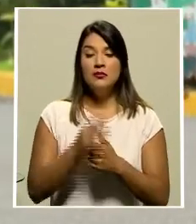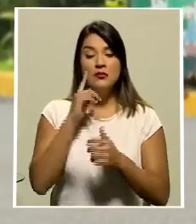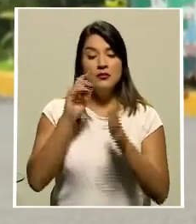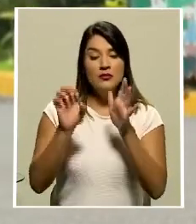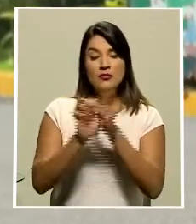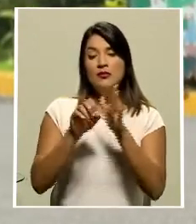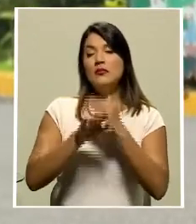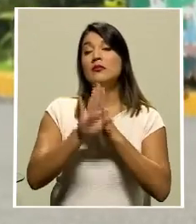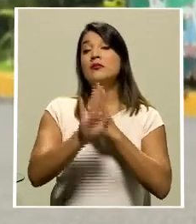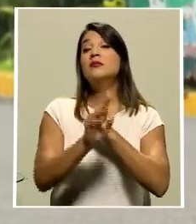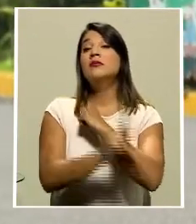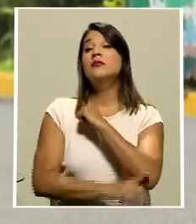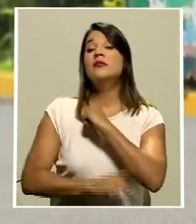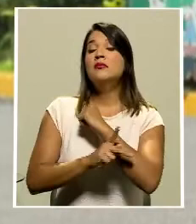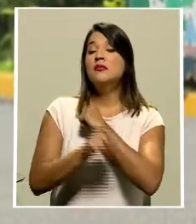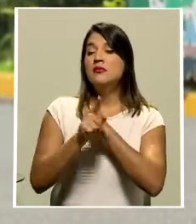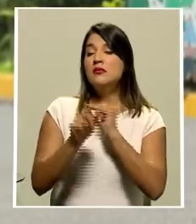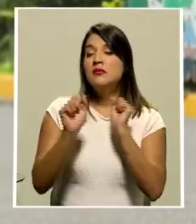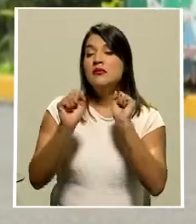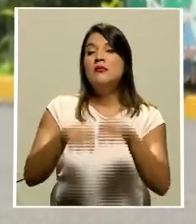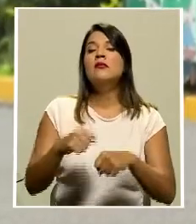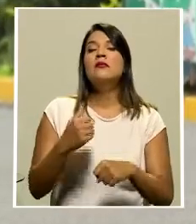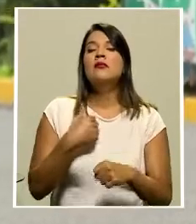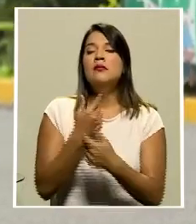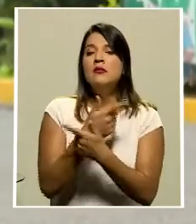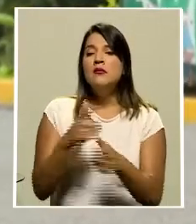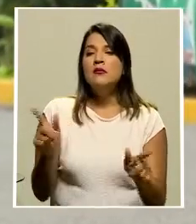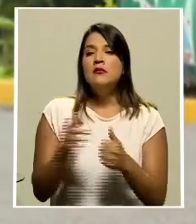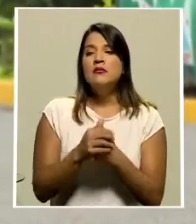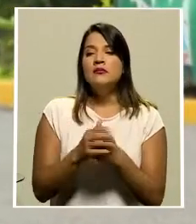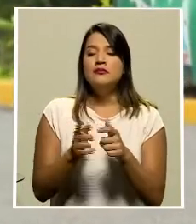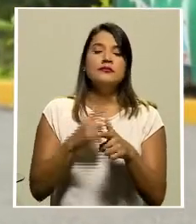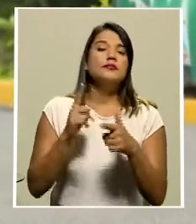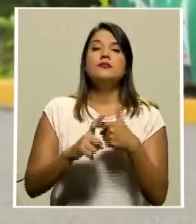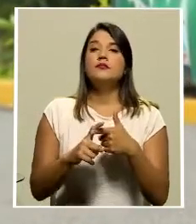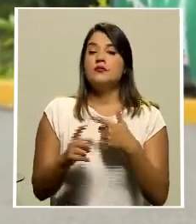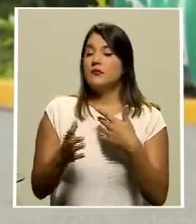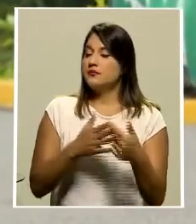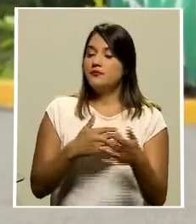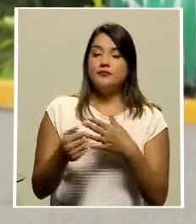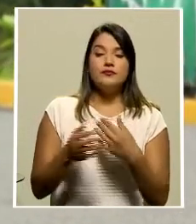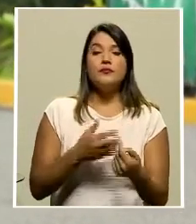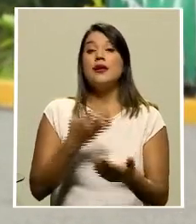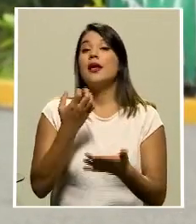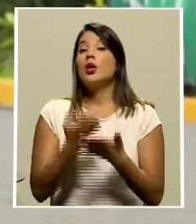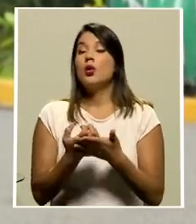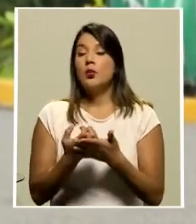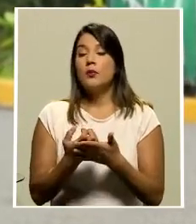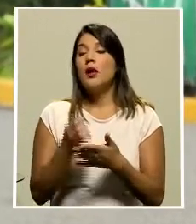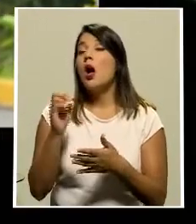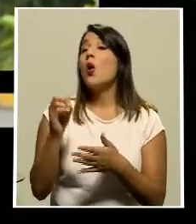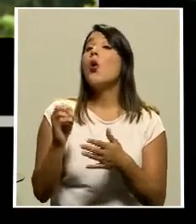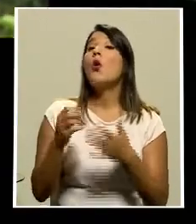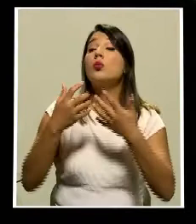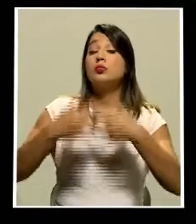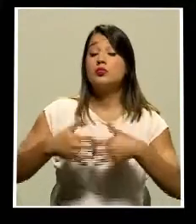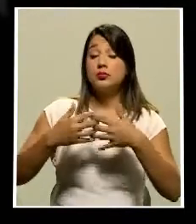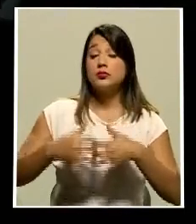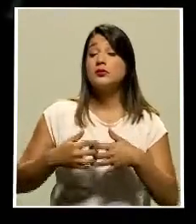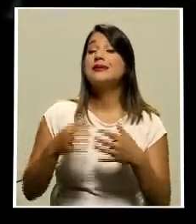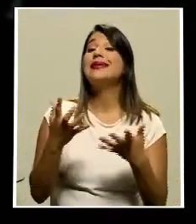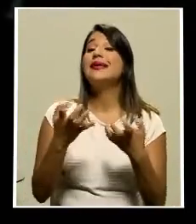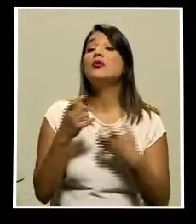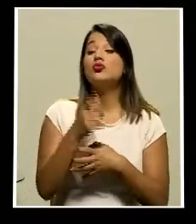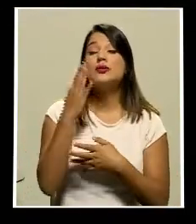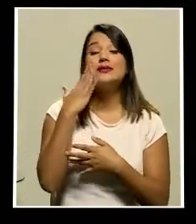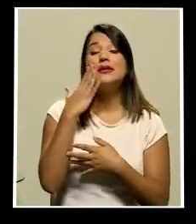país de origen pueda estar ya en libertad, sea la economía o sean razones de tipo presupuestarias, las razones por las cuales